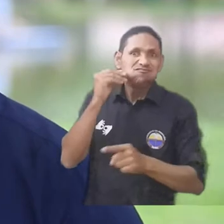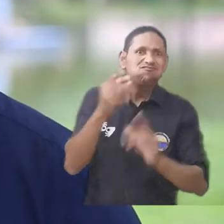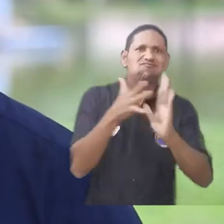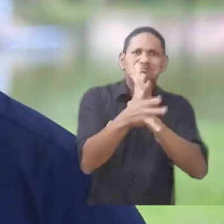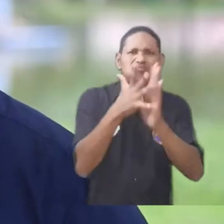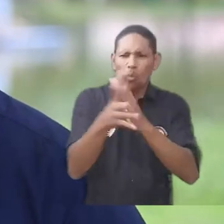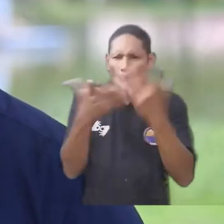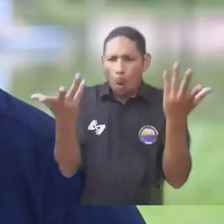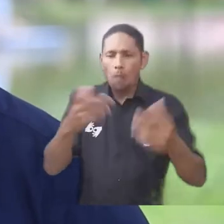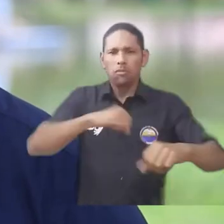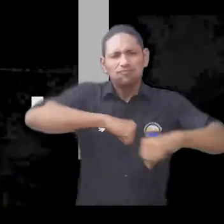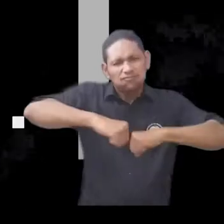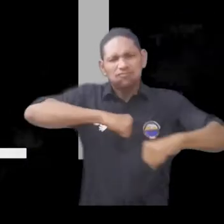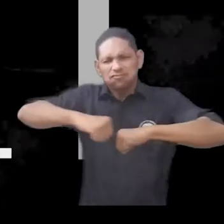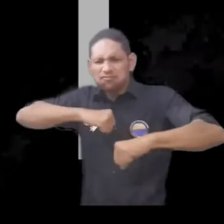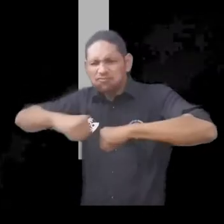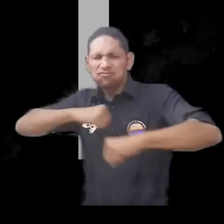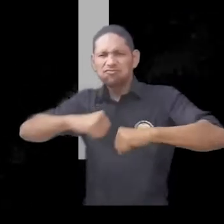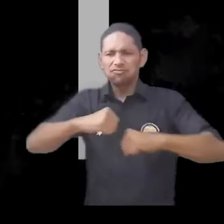más sobre Ciudad Pantalla.